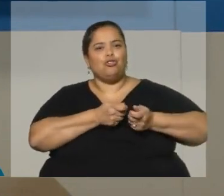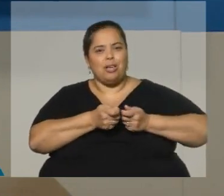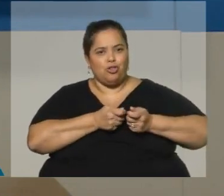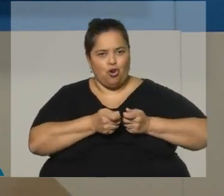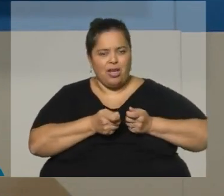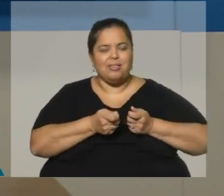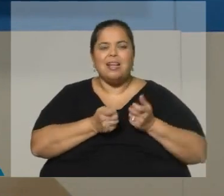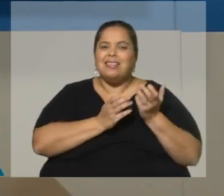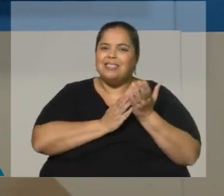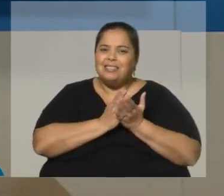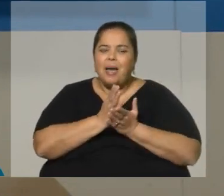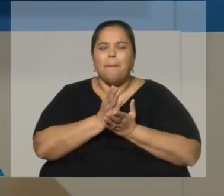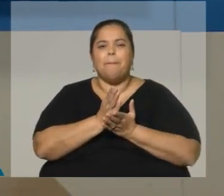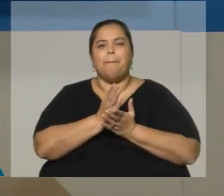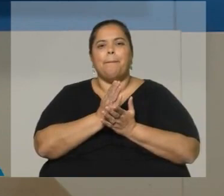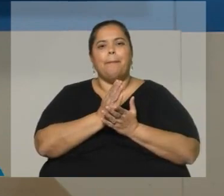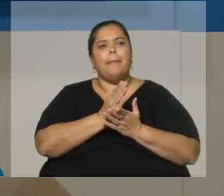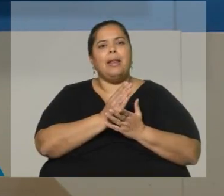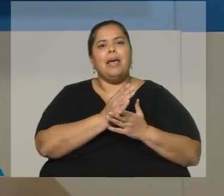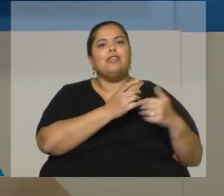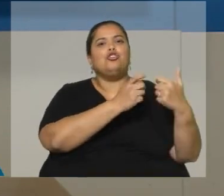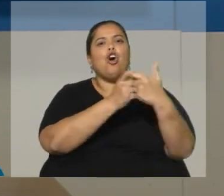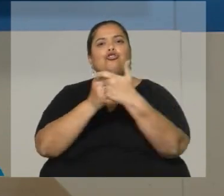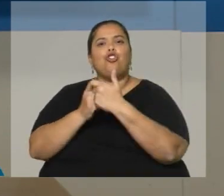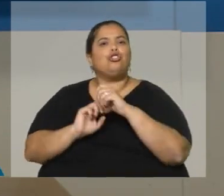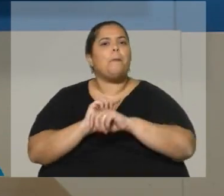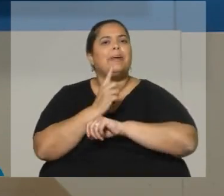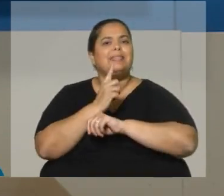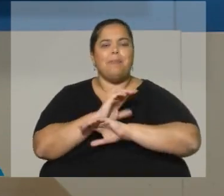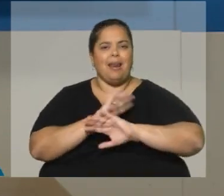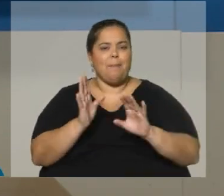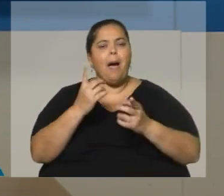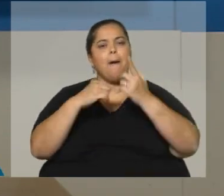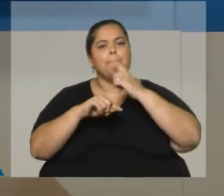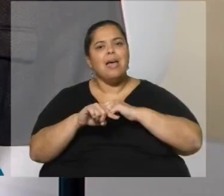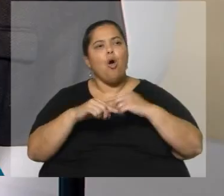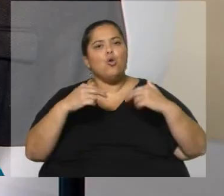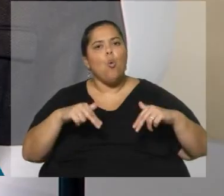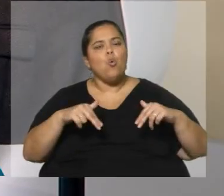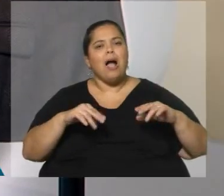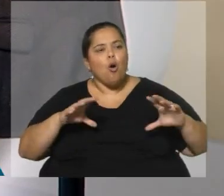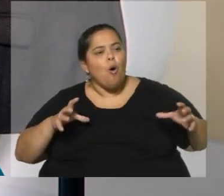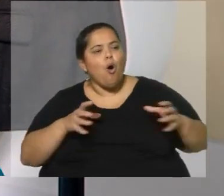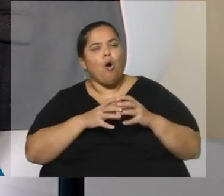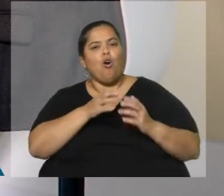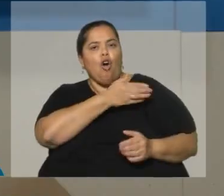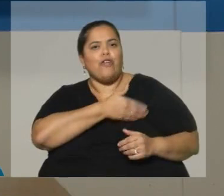con sus principales socios y no ha funcionado un mecanismo. Nunca hay un co-gobierno, digamos.